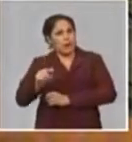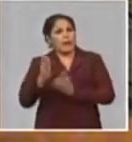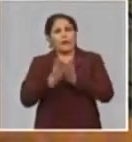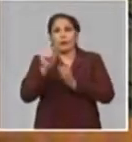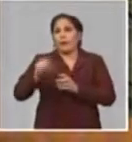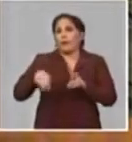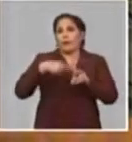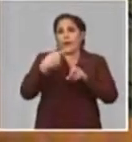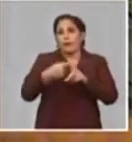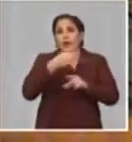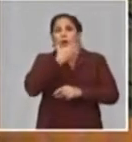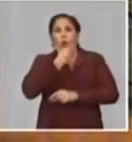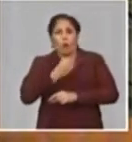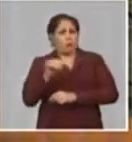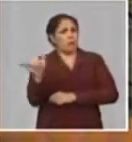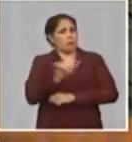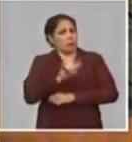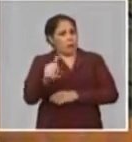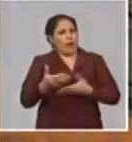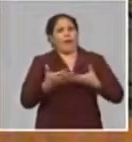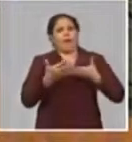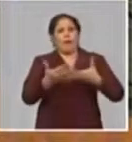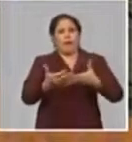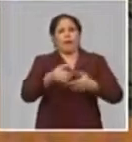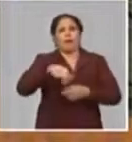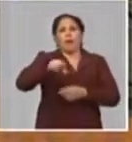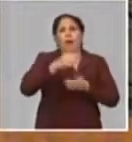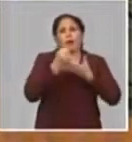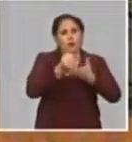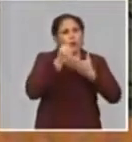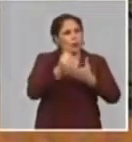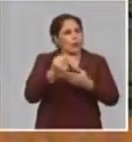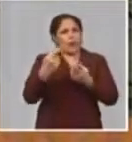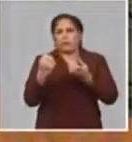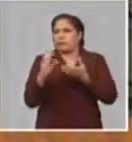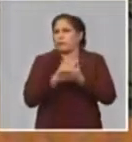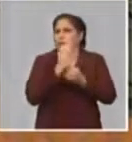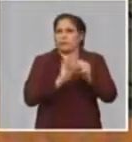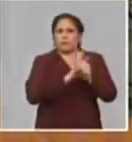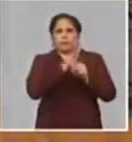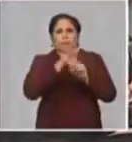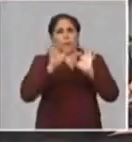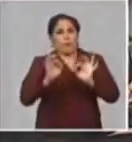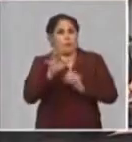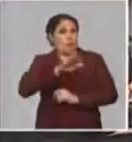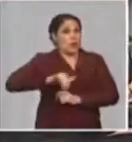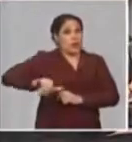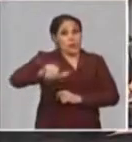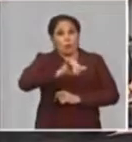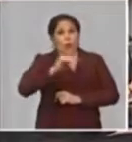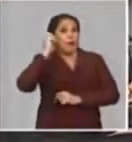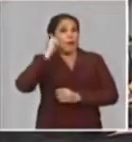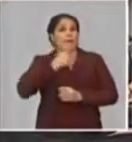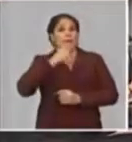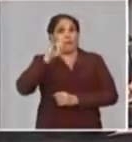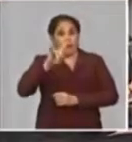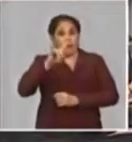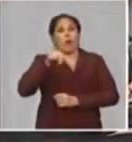estudiantes, sino jóvenes también aportando en esta batalla que es de todos. De igual manera, la FEU ha